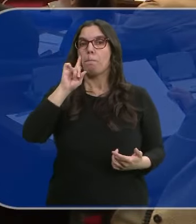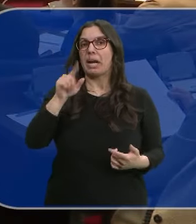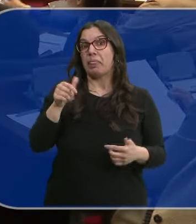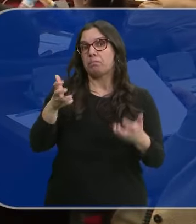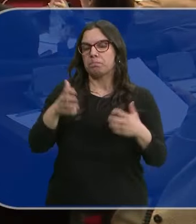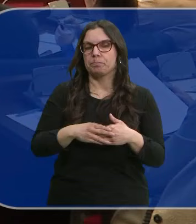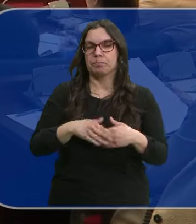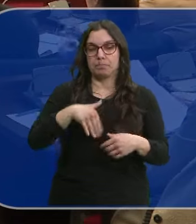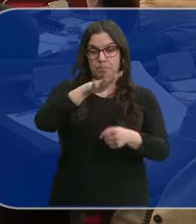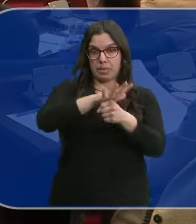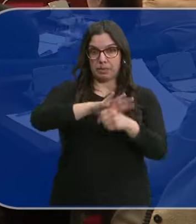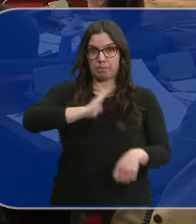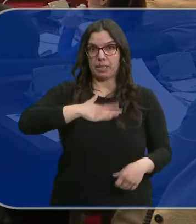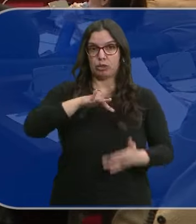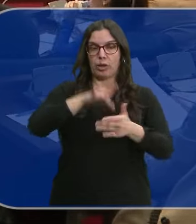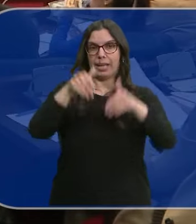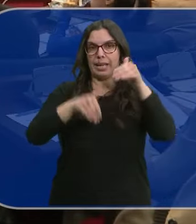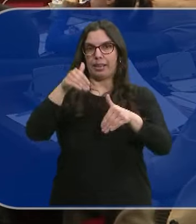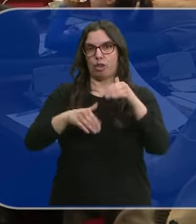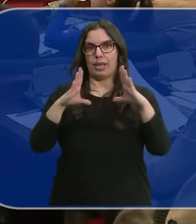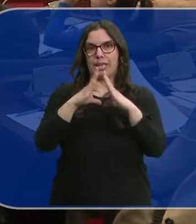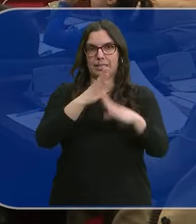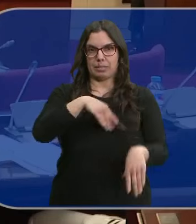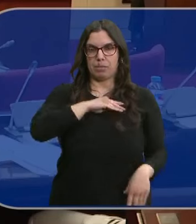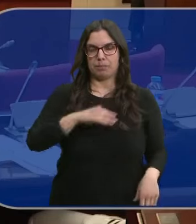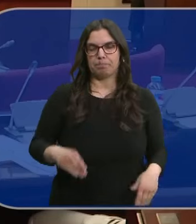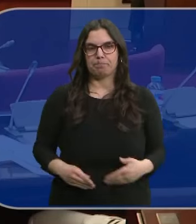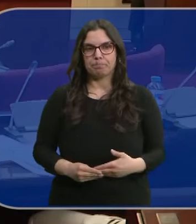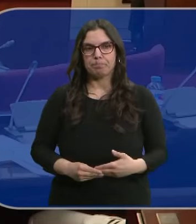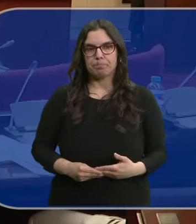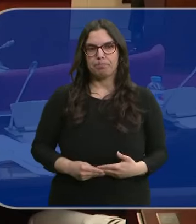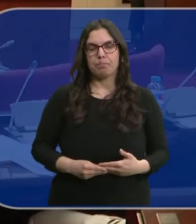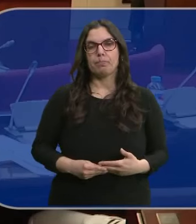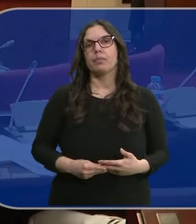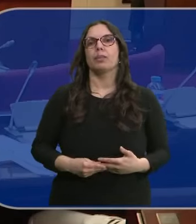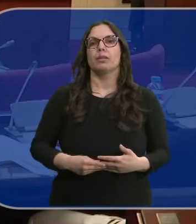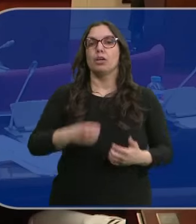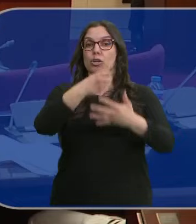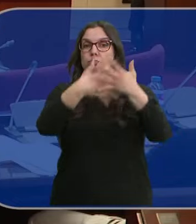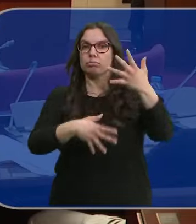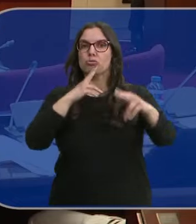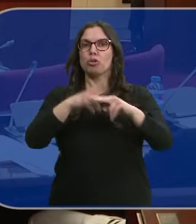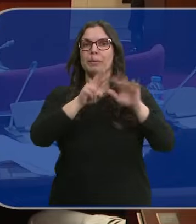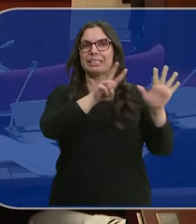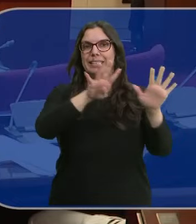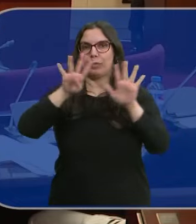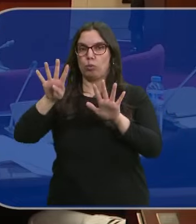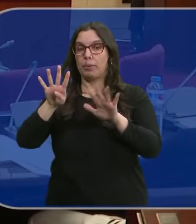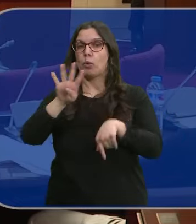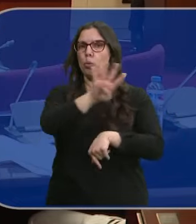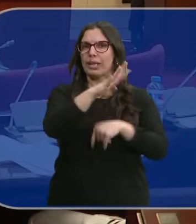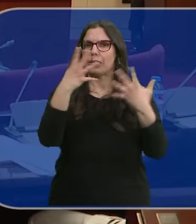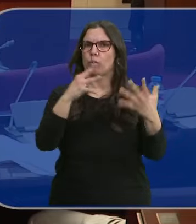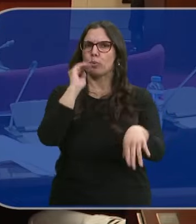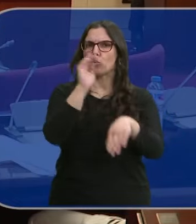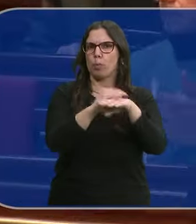Este martes se celebran elecciones en el seno de la Iglesia Española. Sobre la mesa 79 nombres de los que 49 cumplen